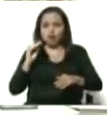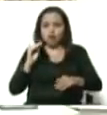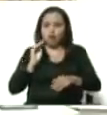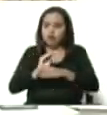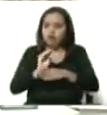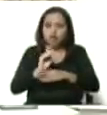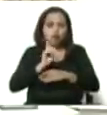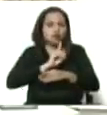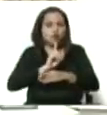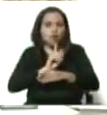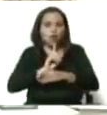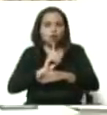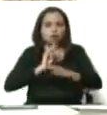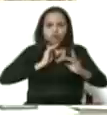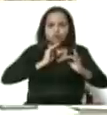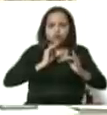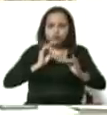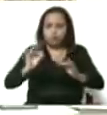de no contaminarme.